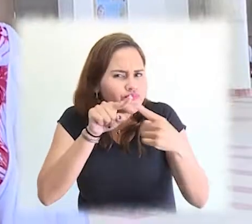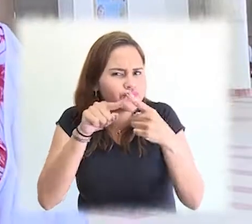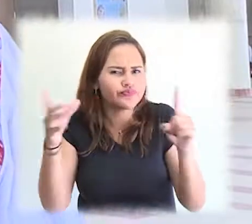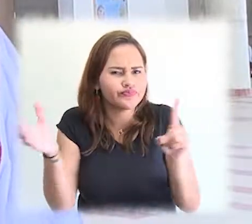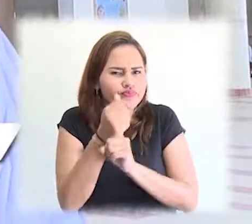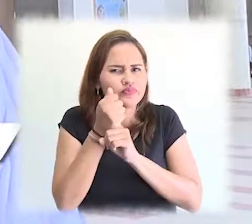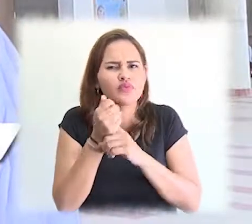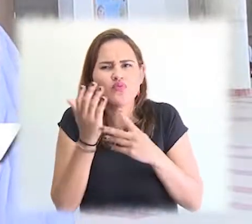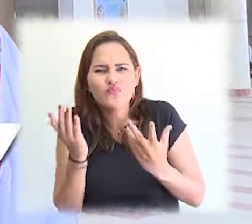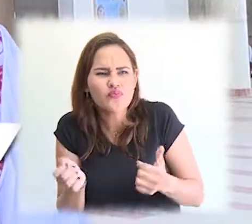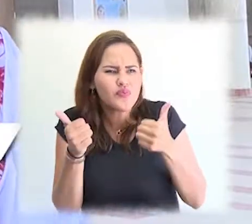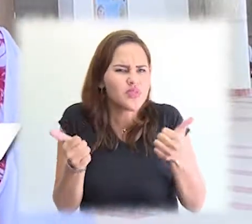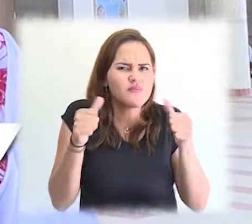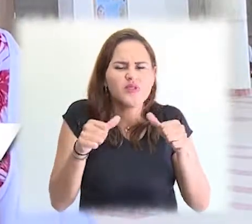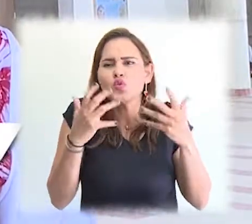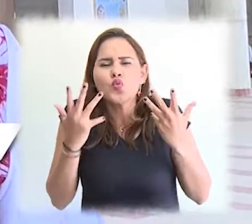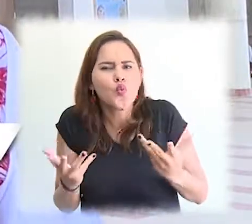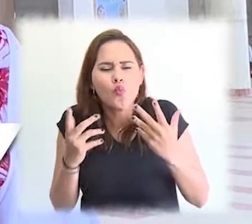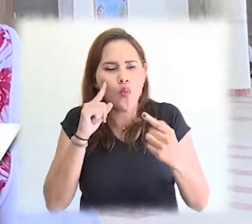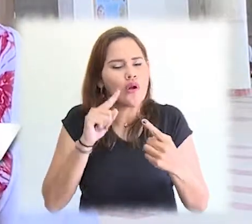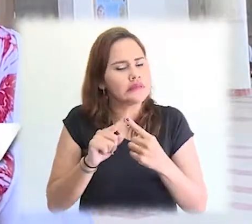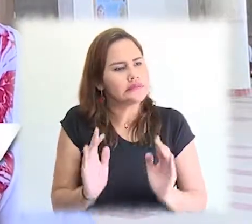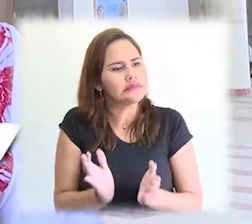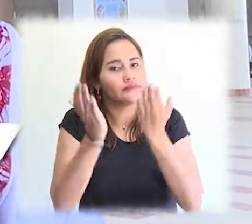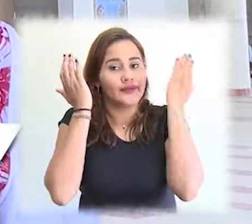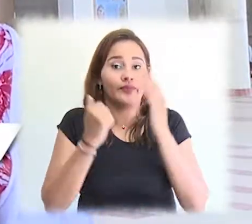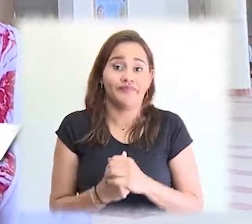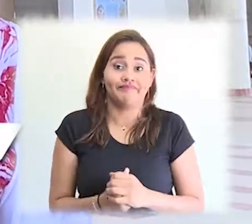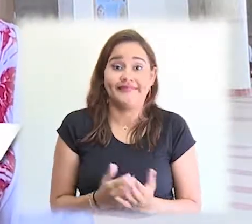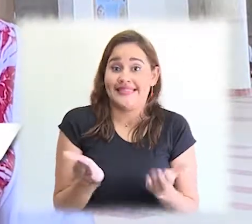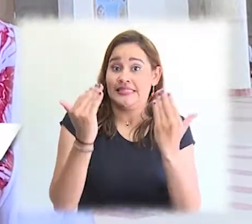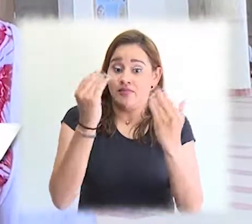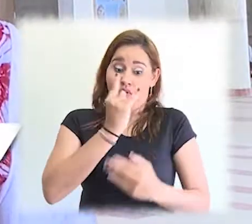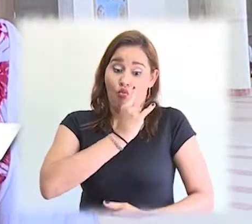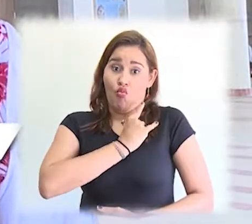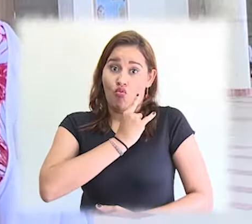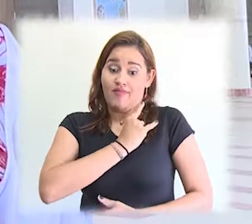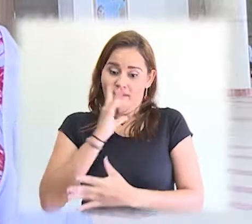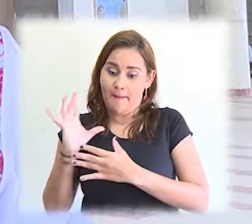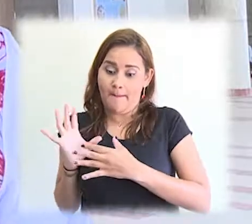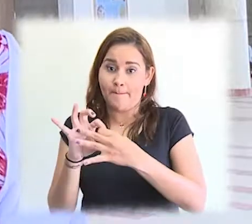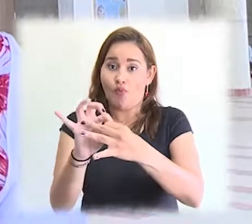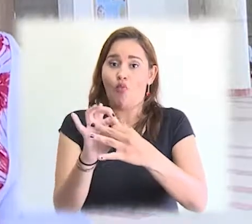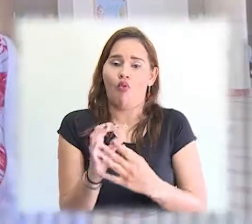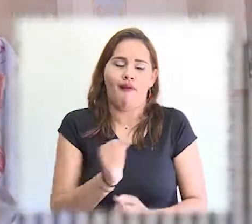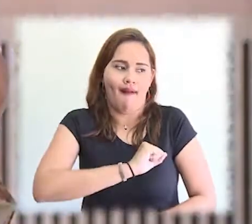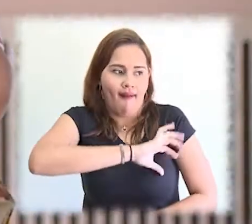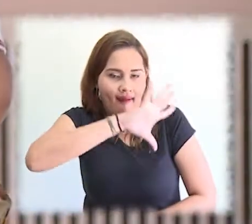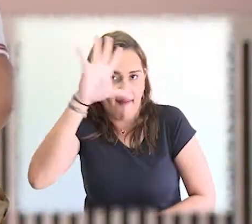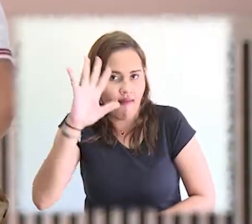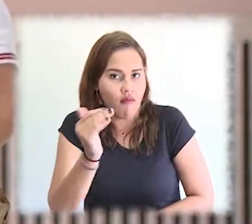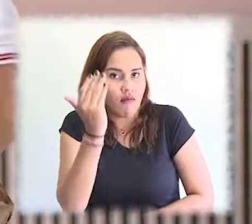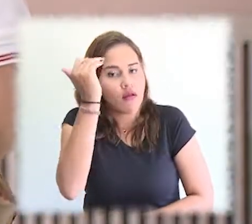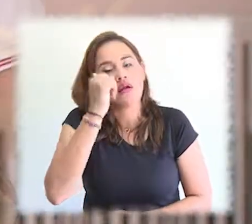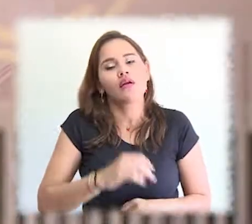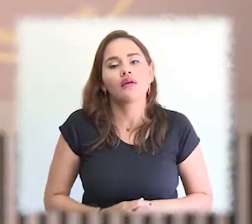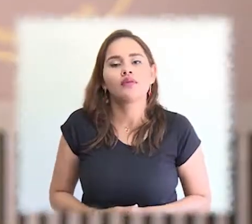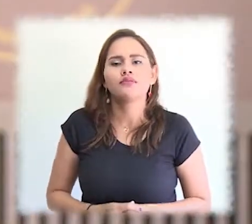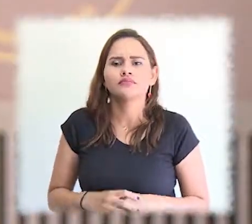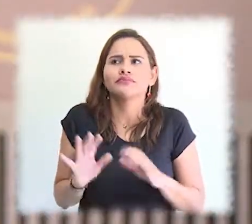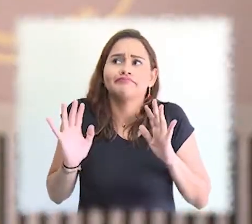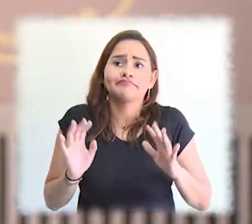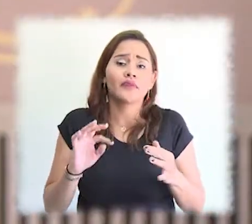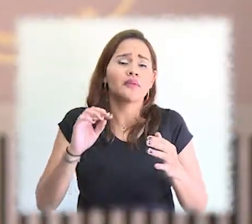donde nosotros podemos evaluar todos esos planes, programas, proyectos, metas que tiene el plan de desarrollo con los diferentes enfoques. Que la academia